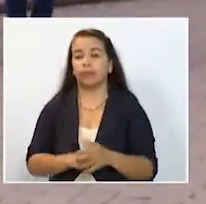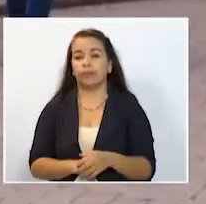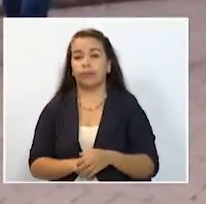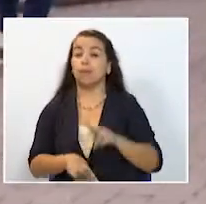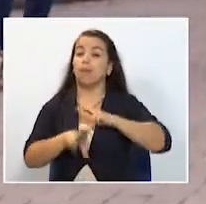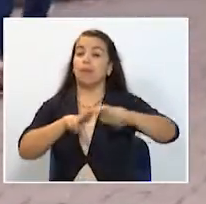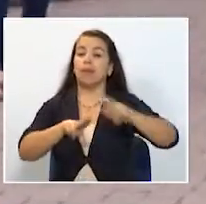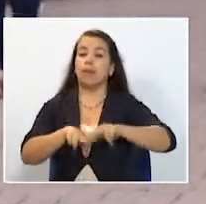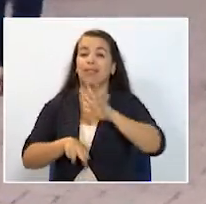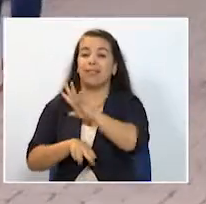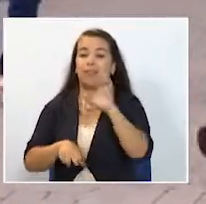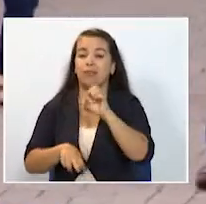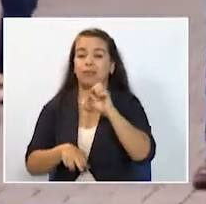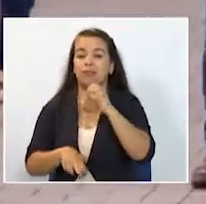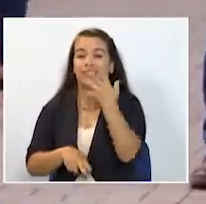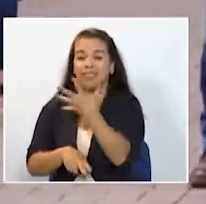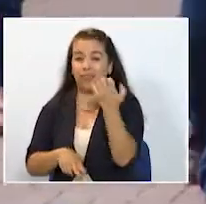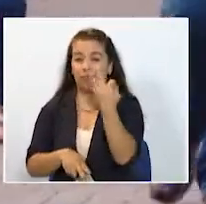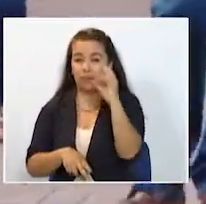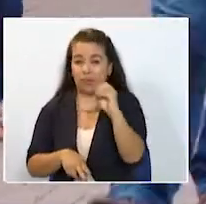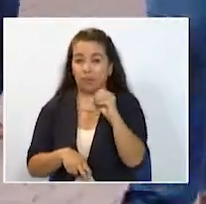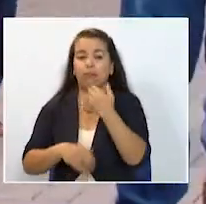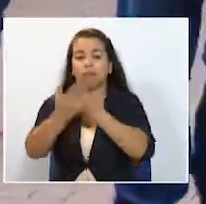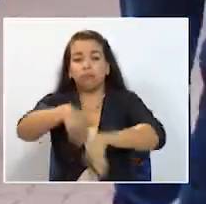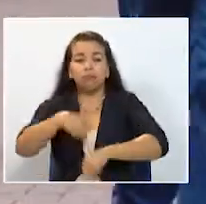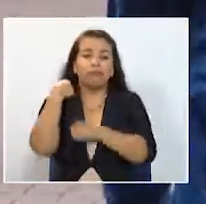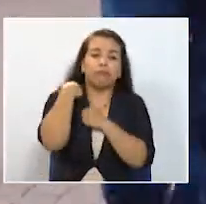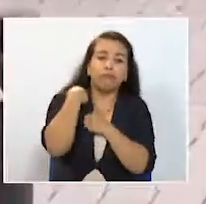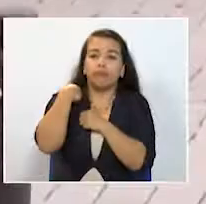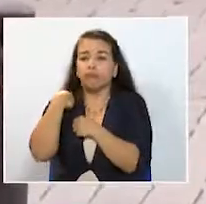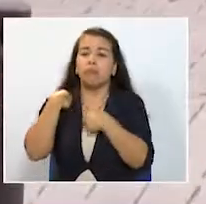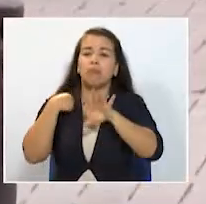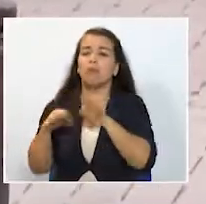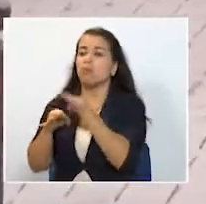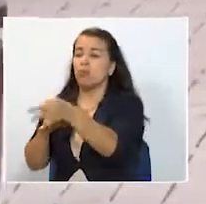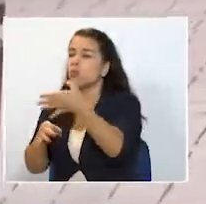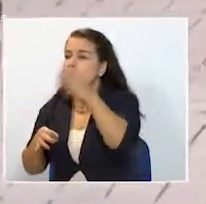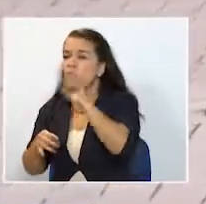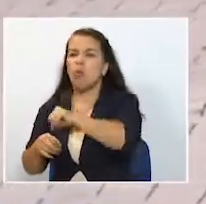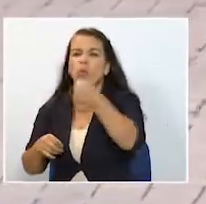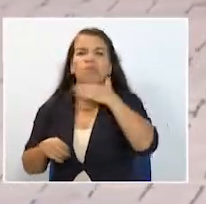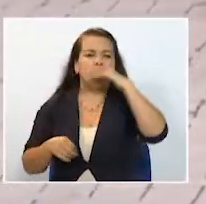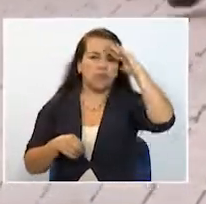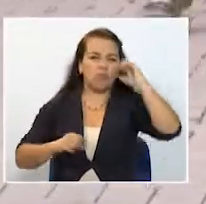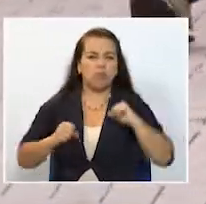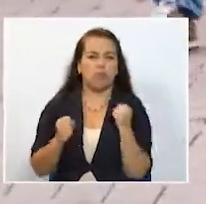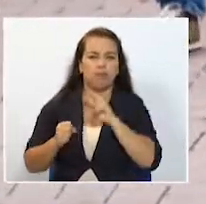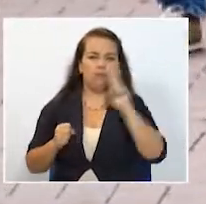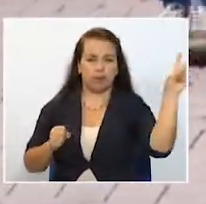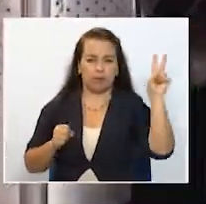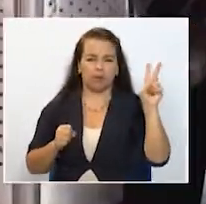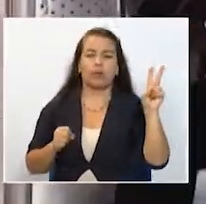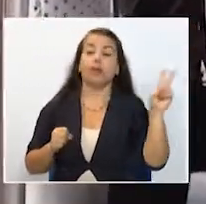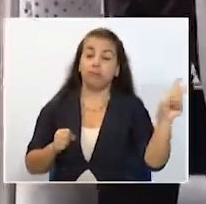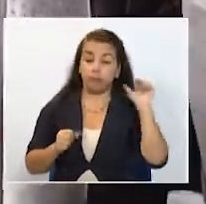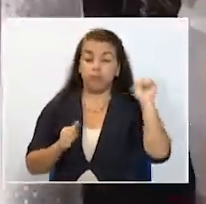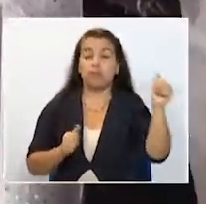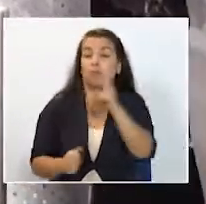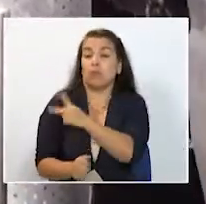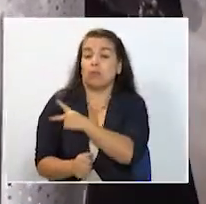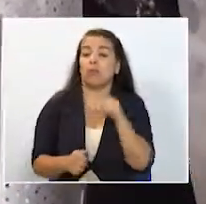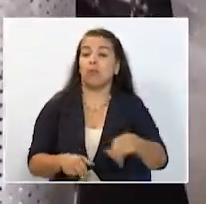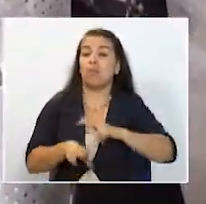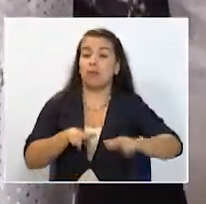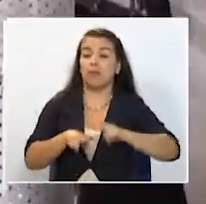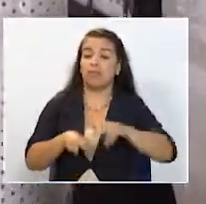Manizales hay 530 habitantes de calle la mayoría provienen de municipios de Caldas y otros de Medellín Bogotá y Valle según la misma personera de Manizales